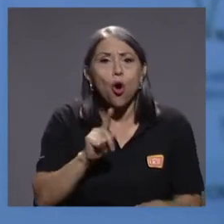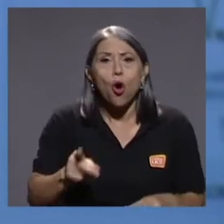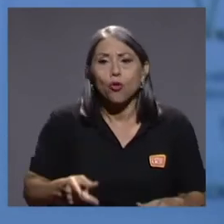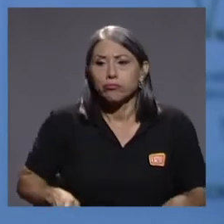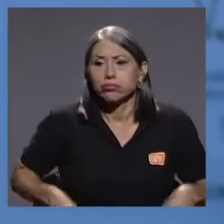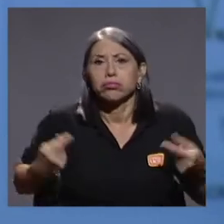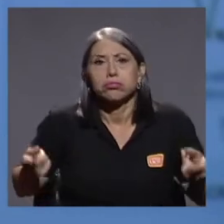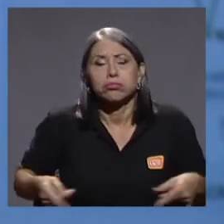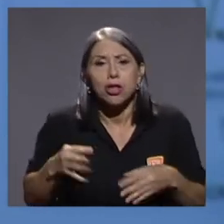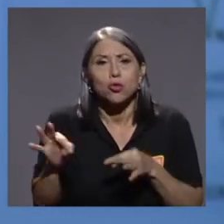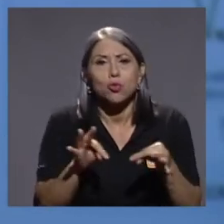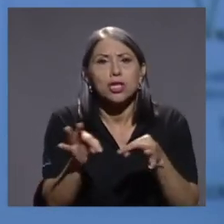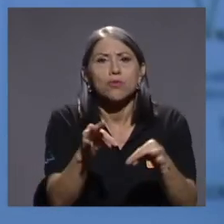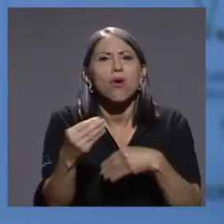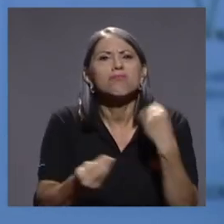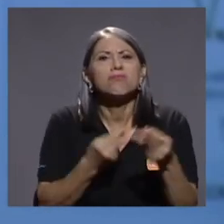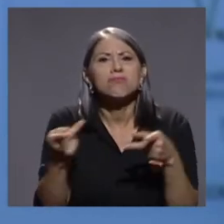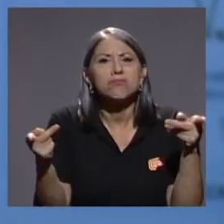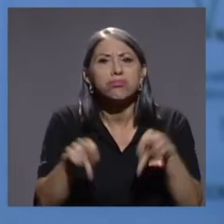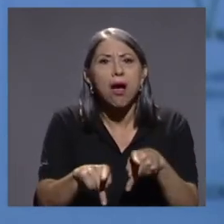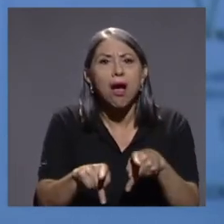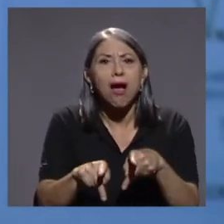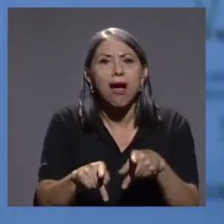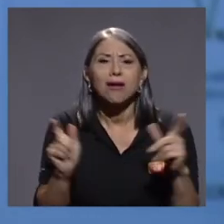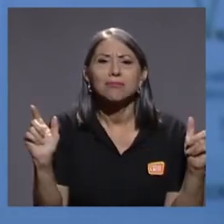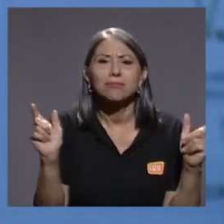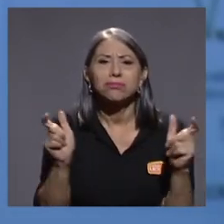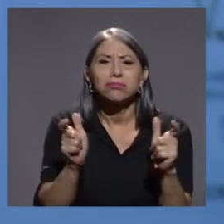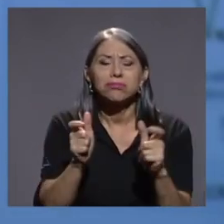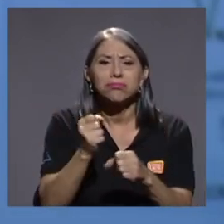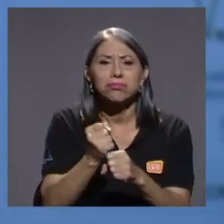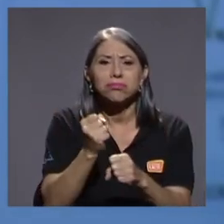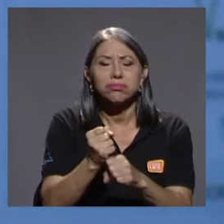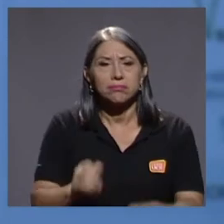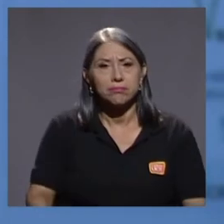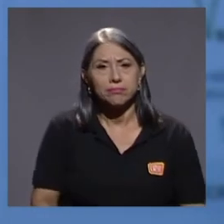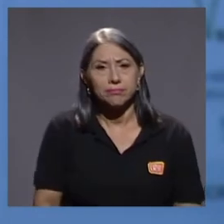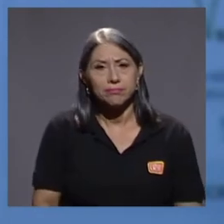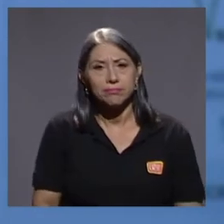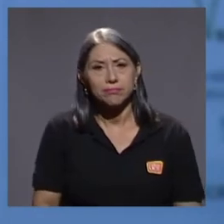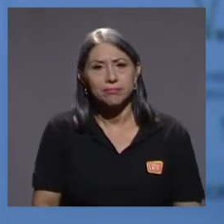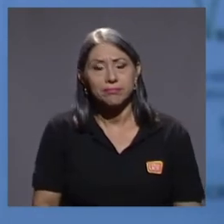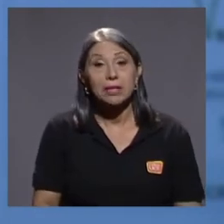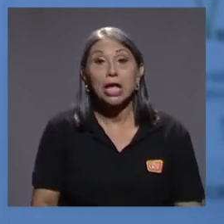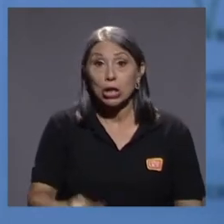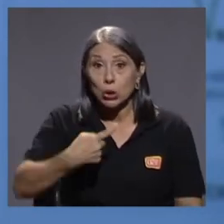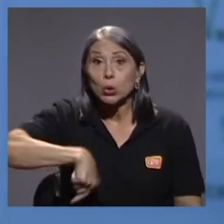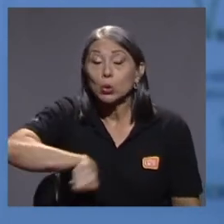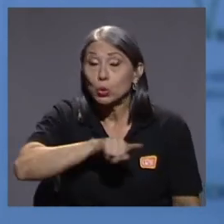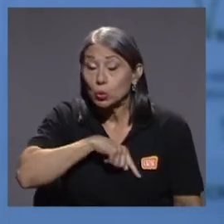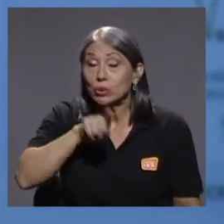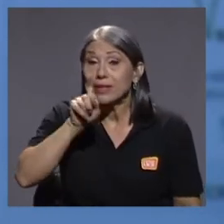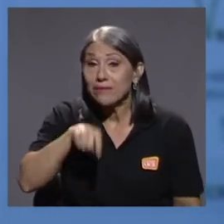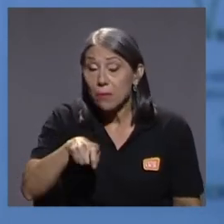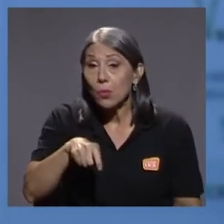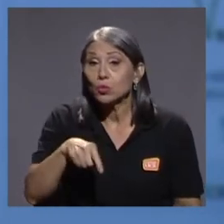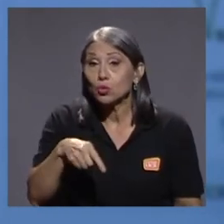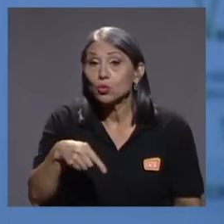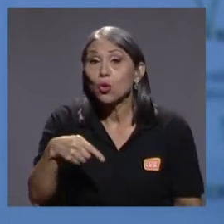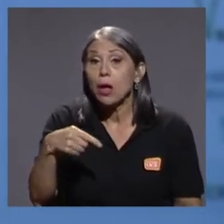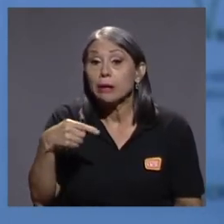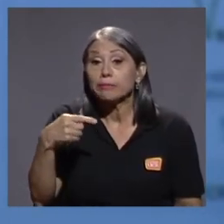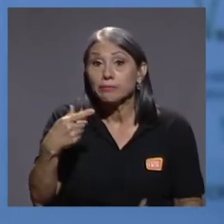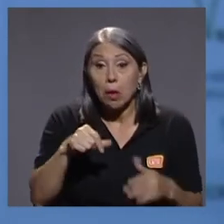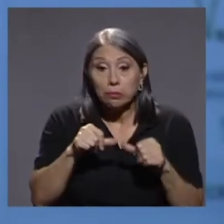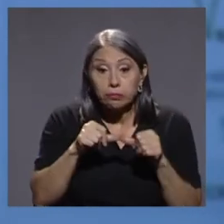Vamos a perder empleos. Hemos tenido que poner hacia adelante el plan